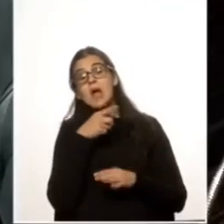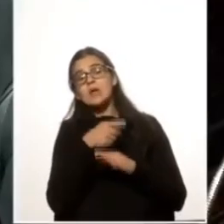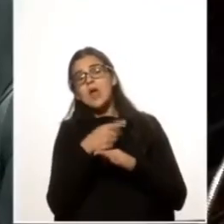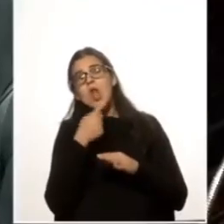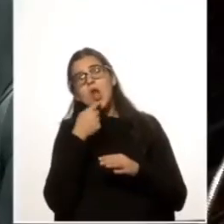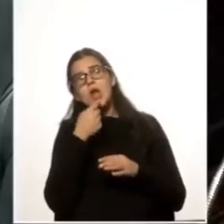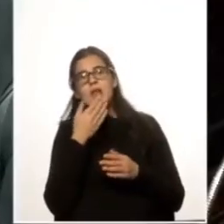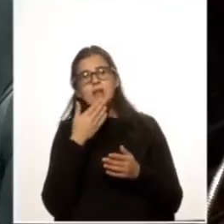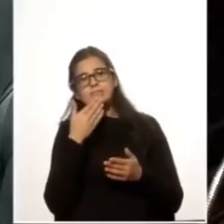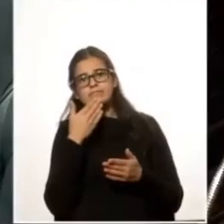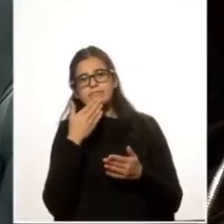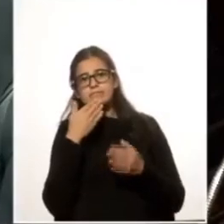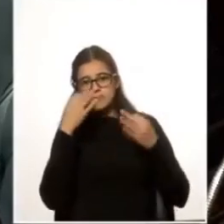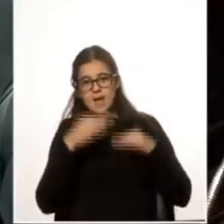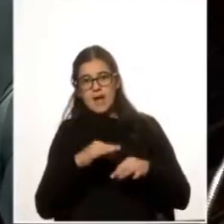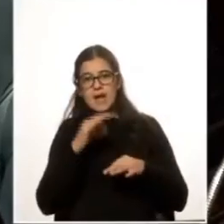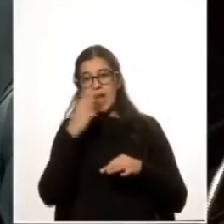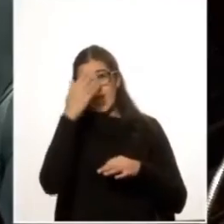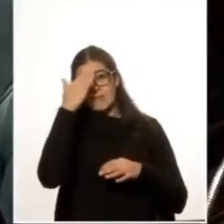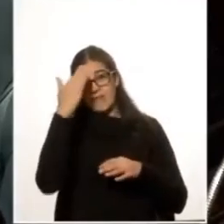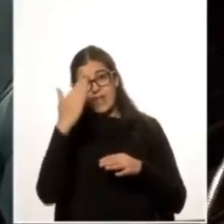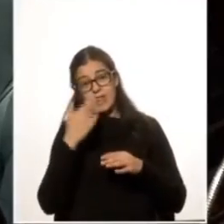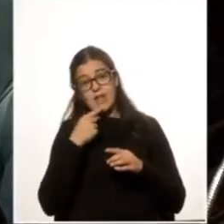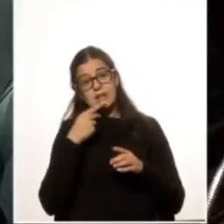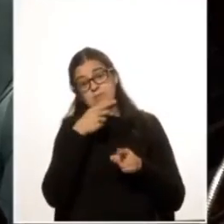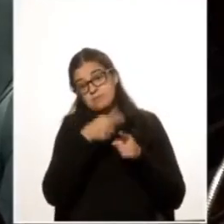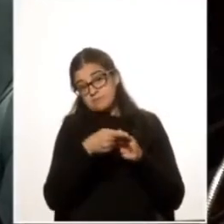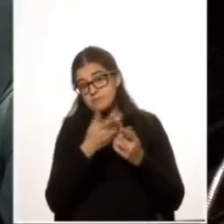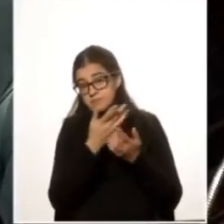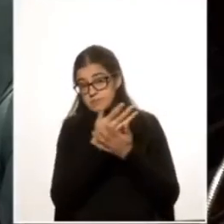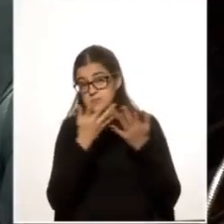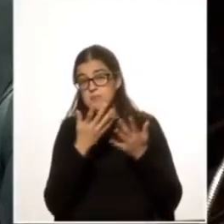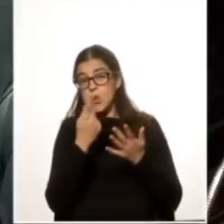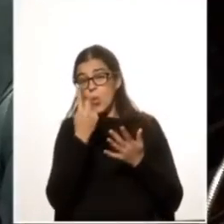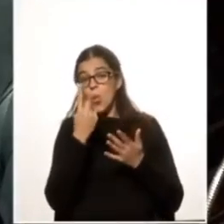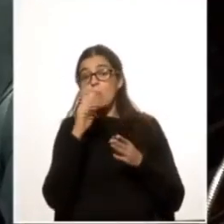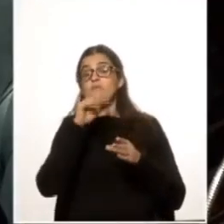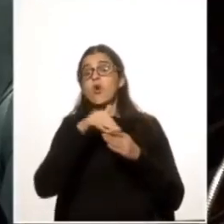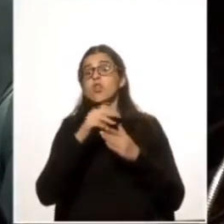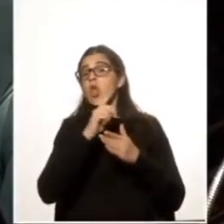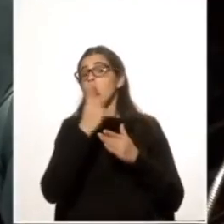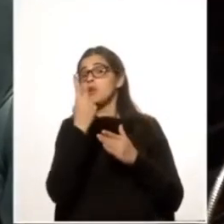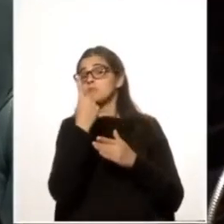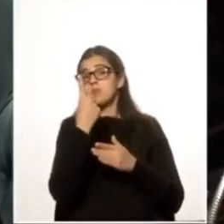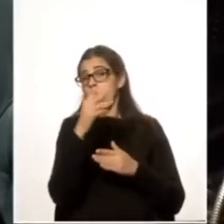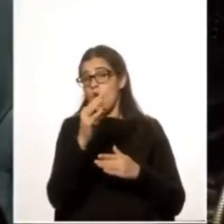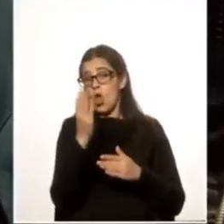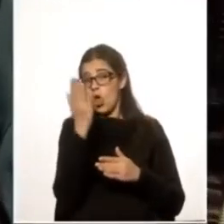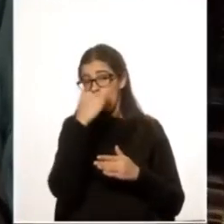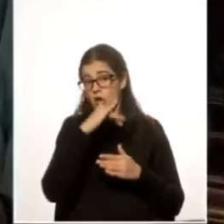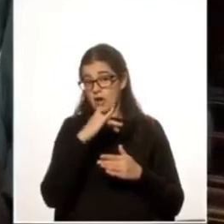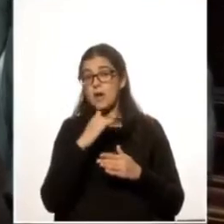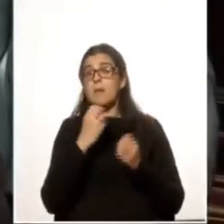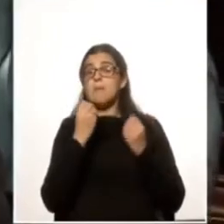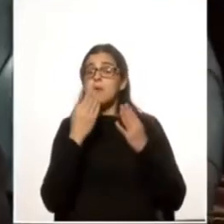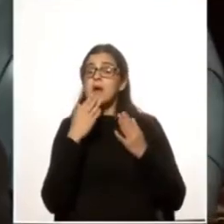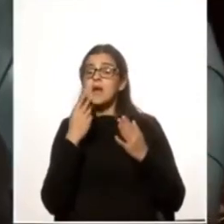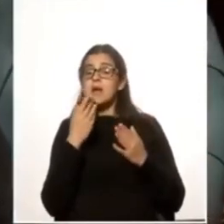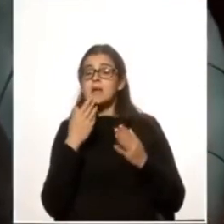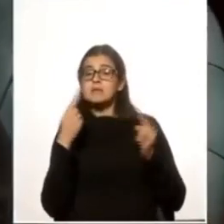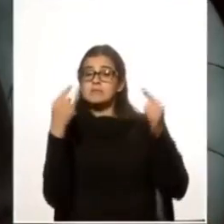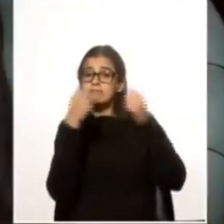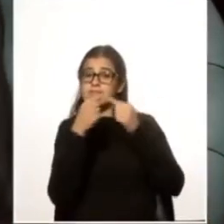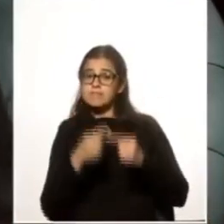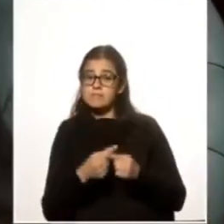izquierda y por la cual dio un voto negativo, era que las controversias